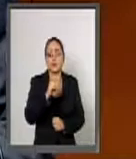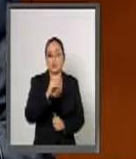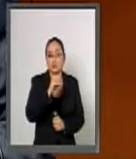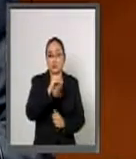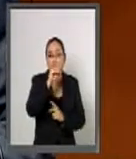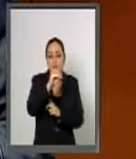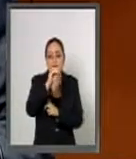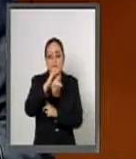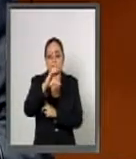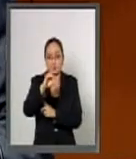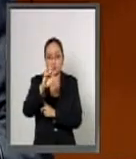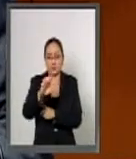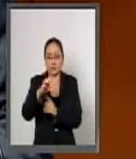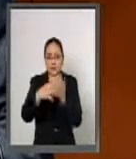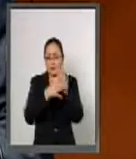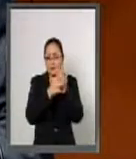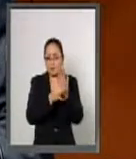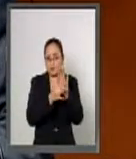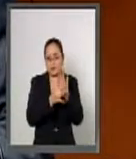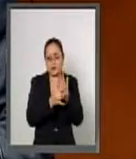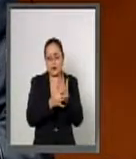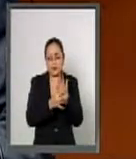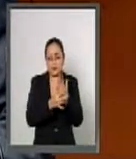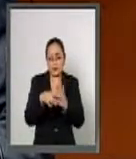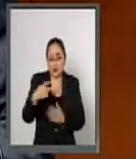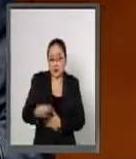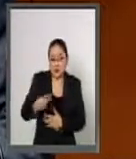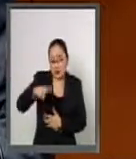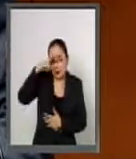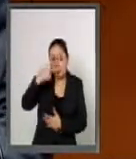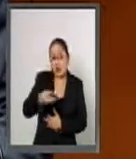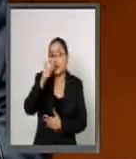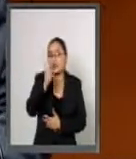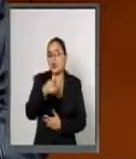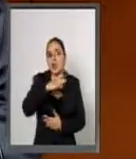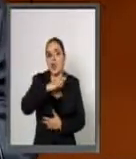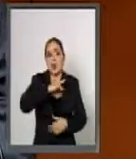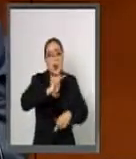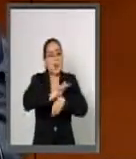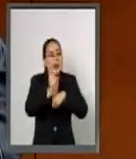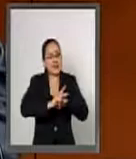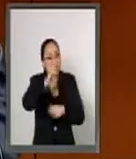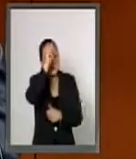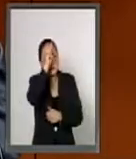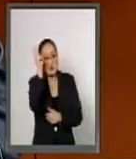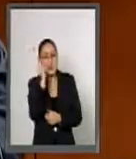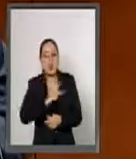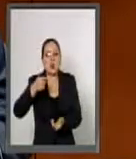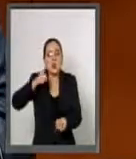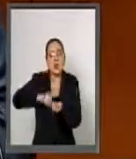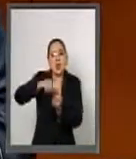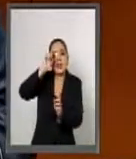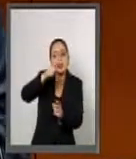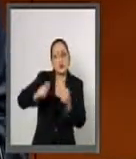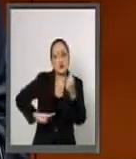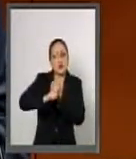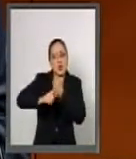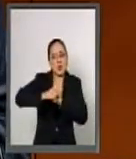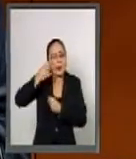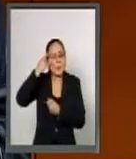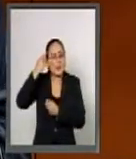Desarrollo Económico, es uno de los países más afectados por el fenómeno de la piratería.